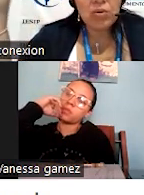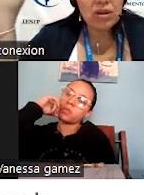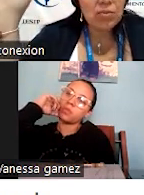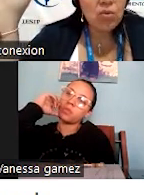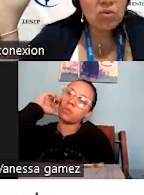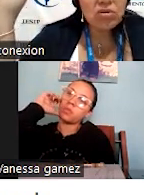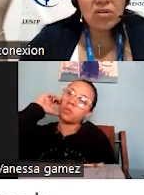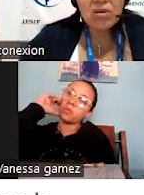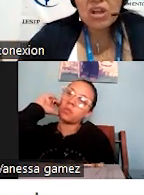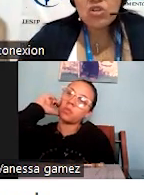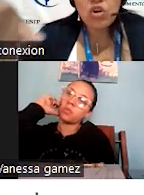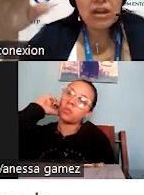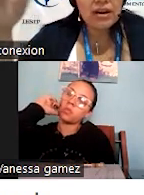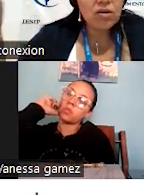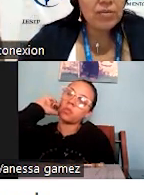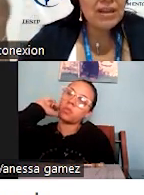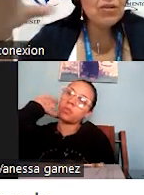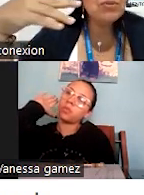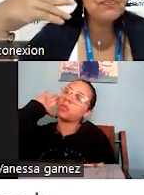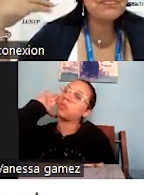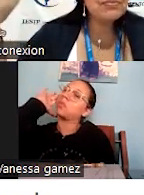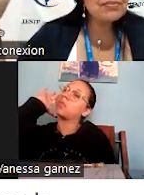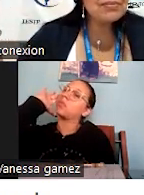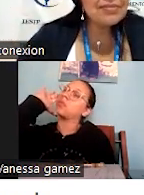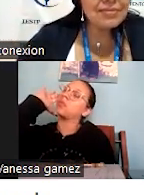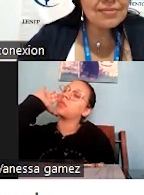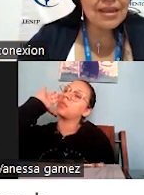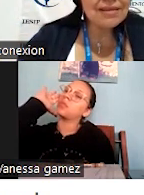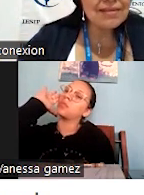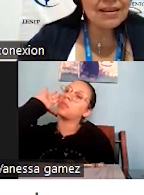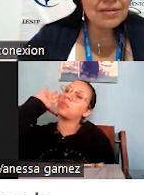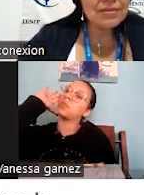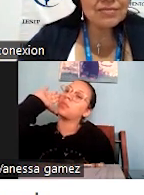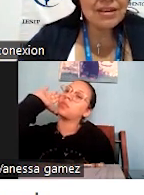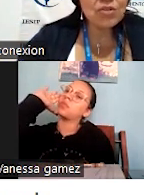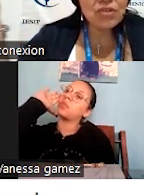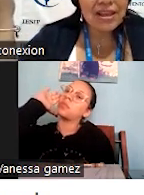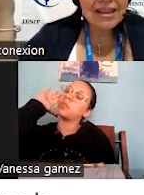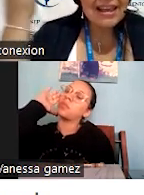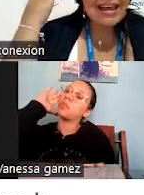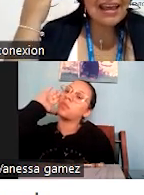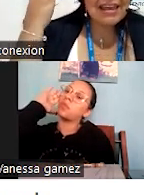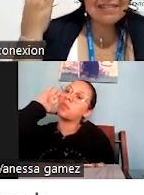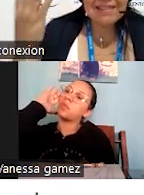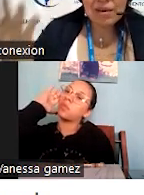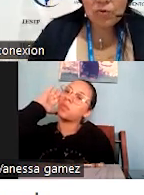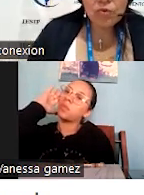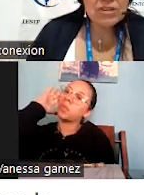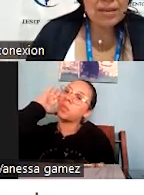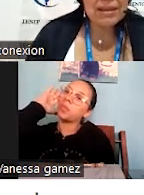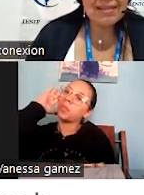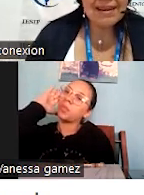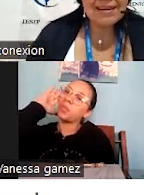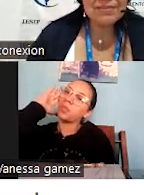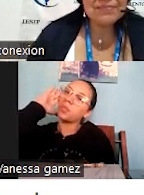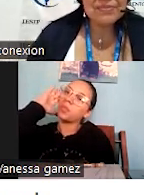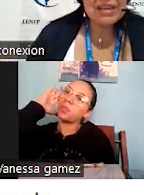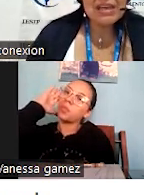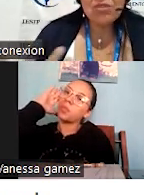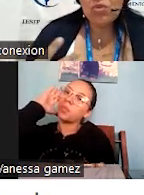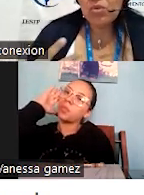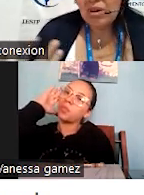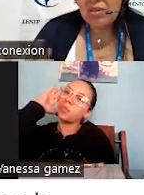son lo peor del mundo. No, no les recomiendo. Este, entonces es fundamental.